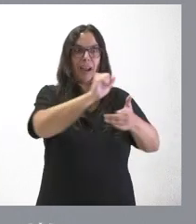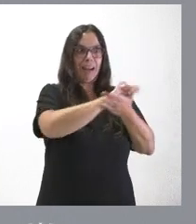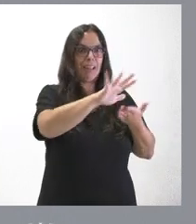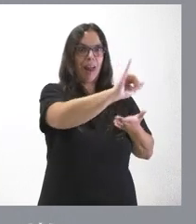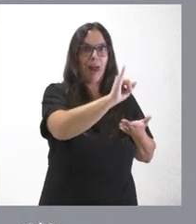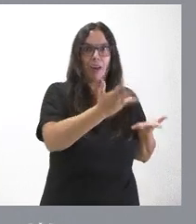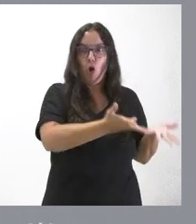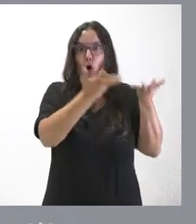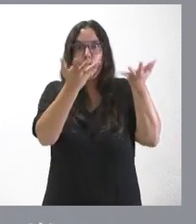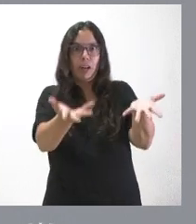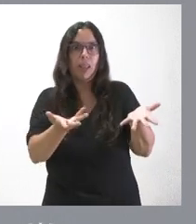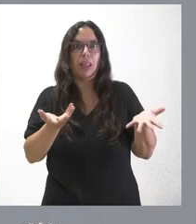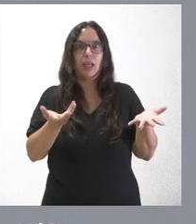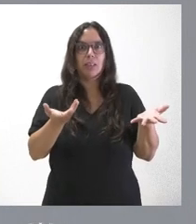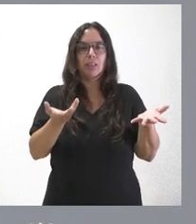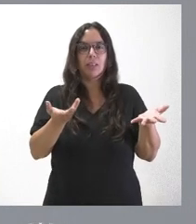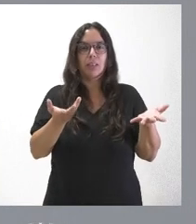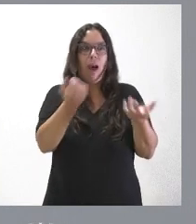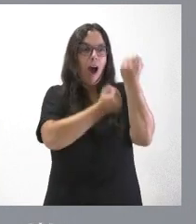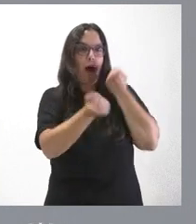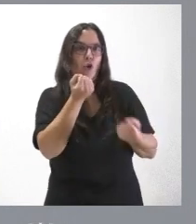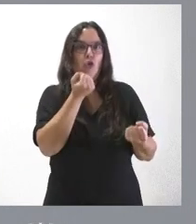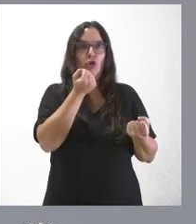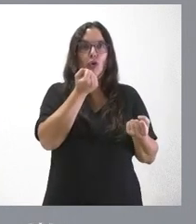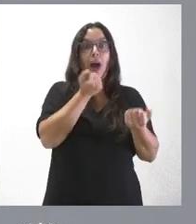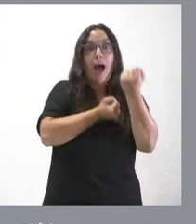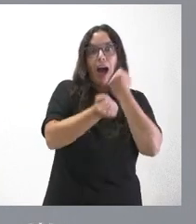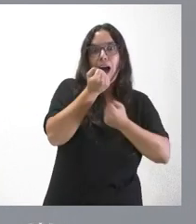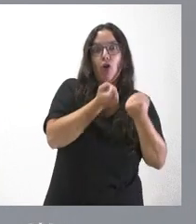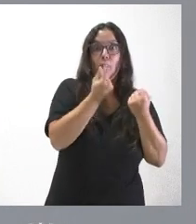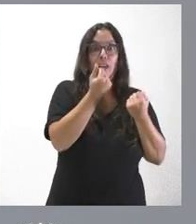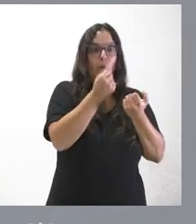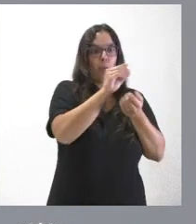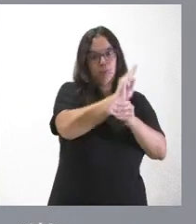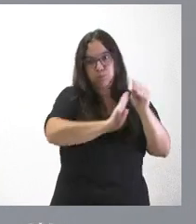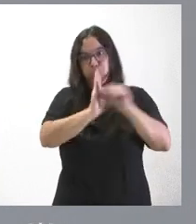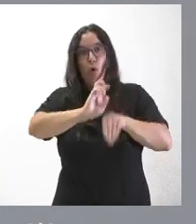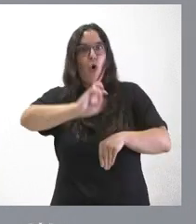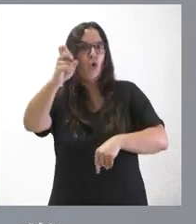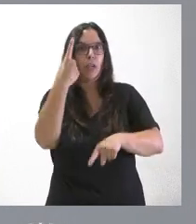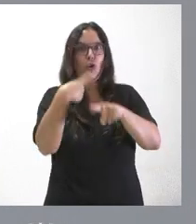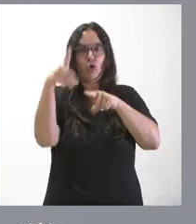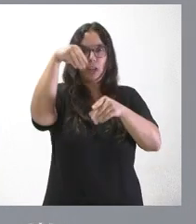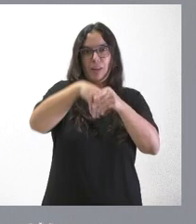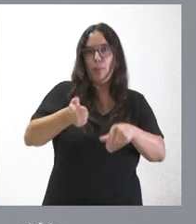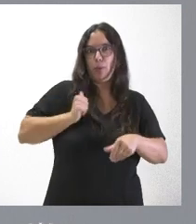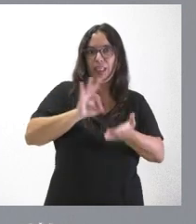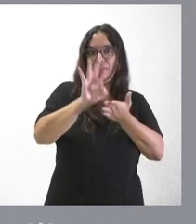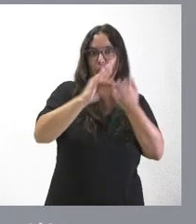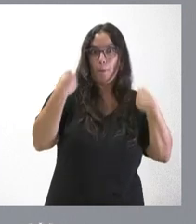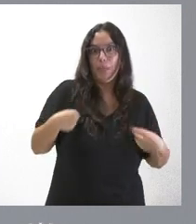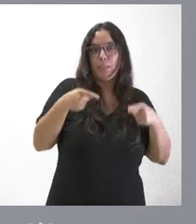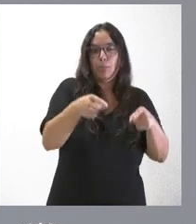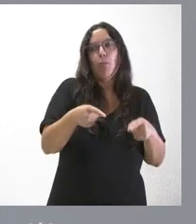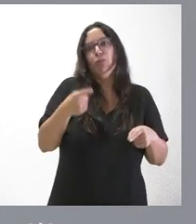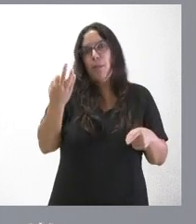que se ofrece de forma gratuita y que supone un ahorro y que ese ahorro se puede destinar a otras finalidades de ese mismo servicio público, me parece que es algo que tiene